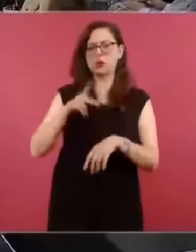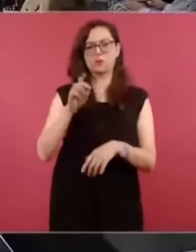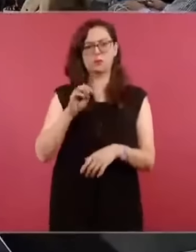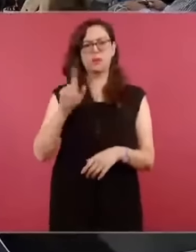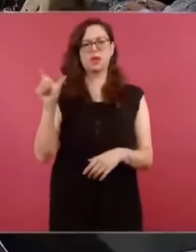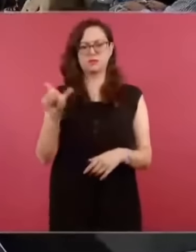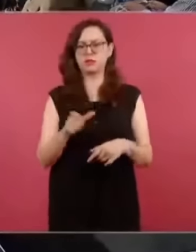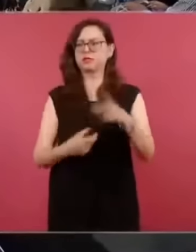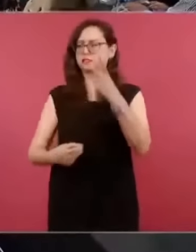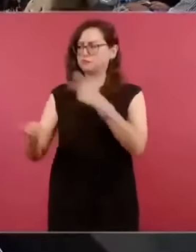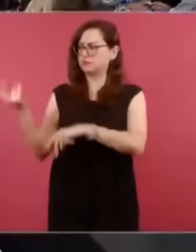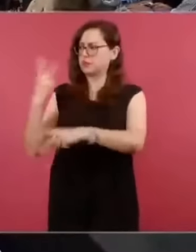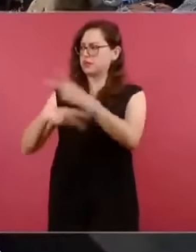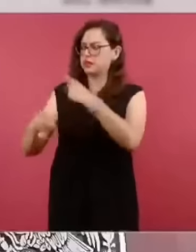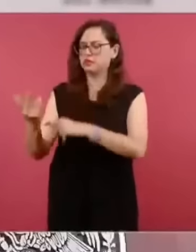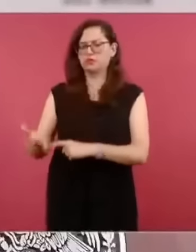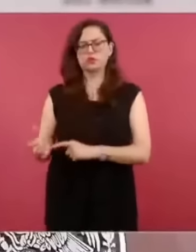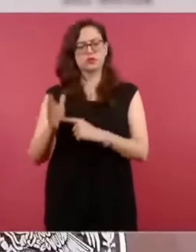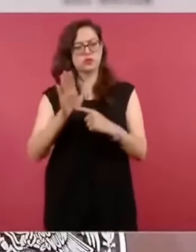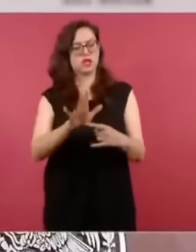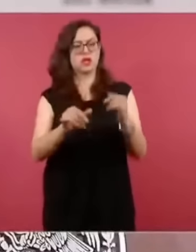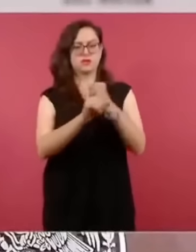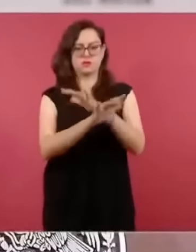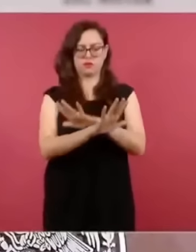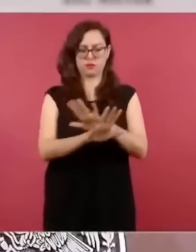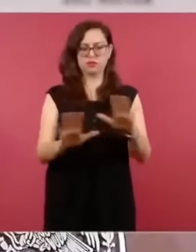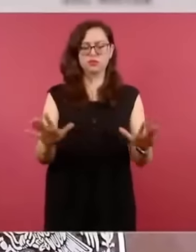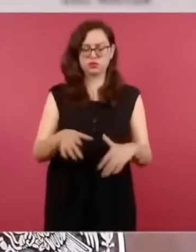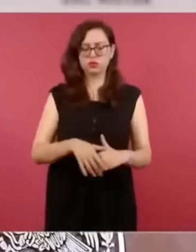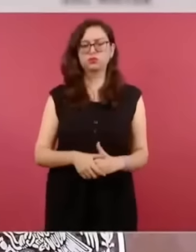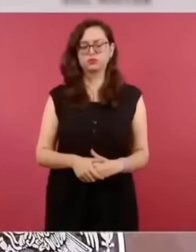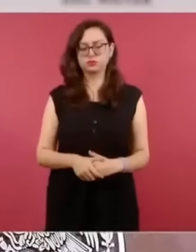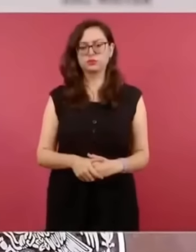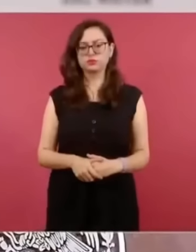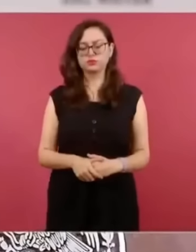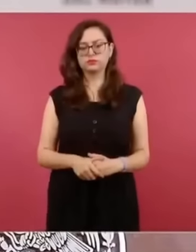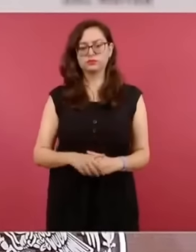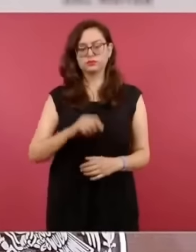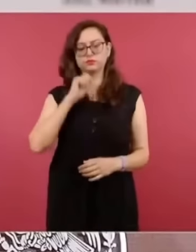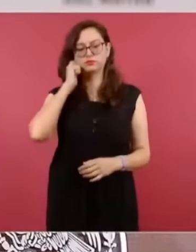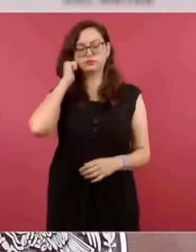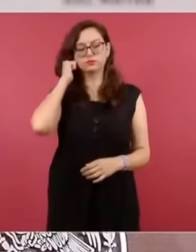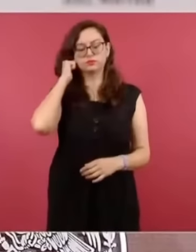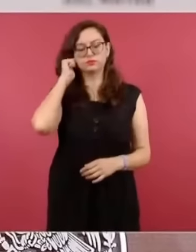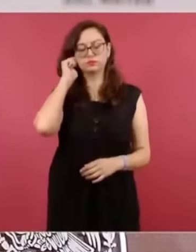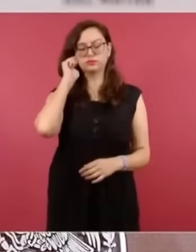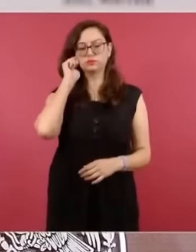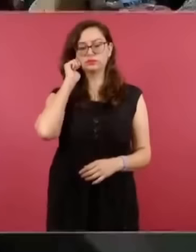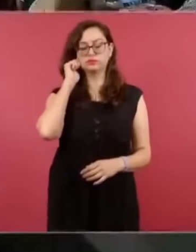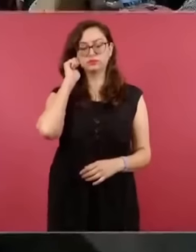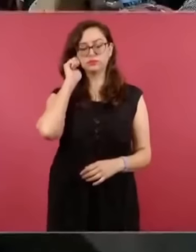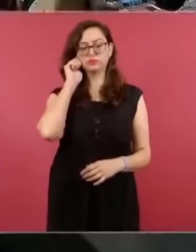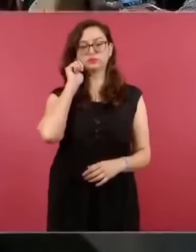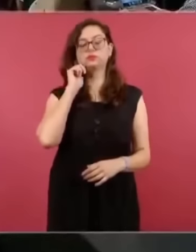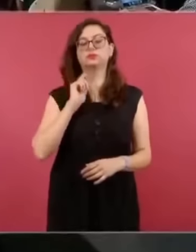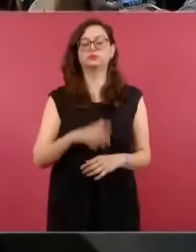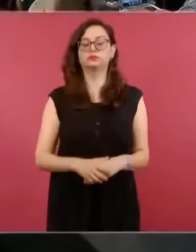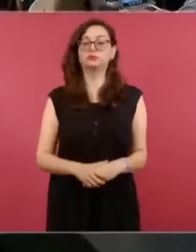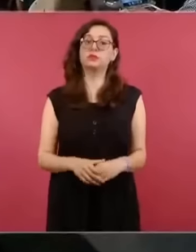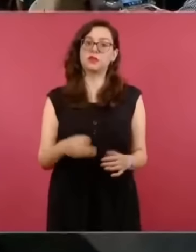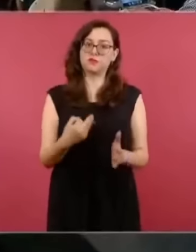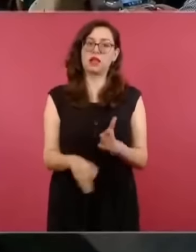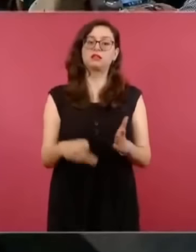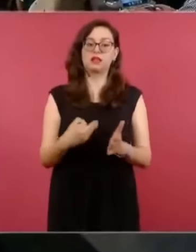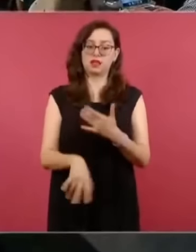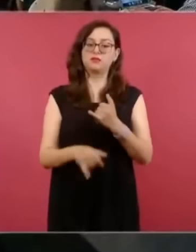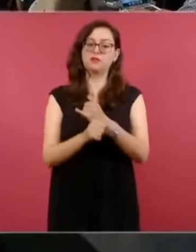a informar más porque hay mucha desinformación